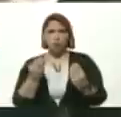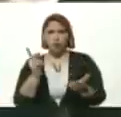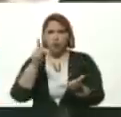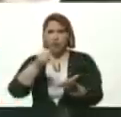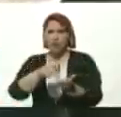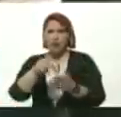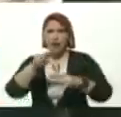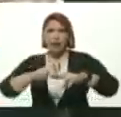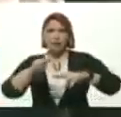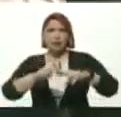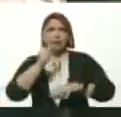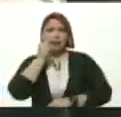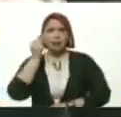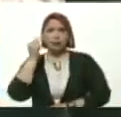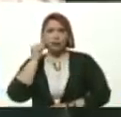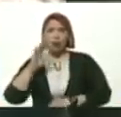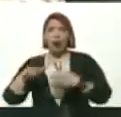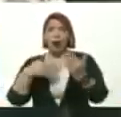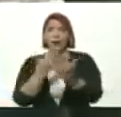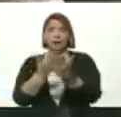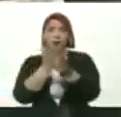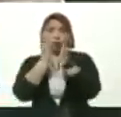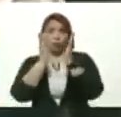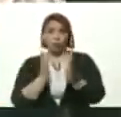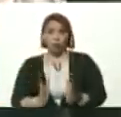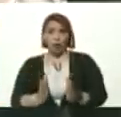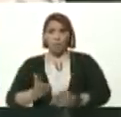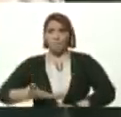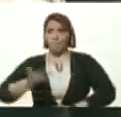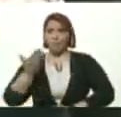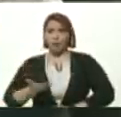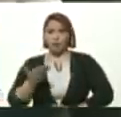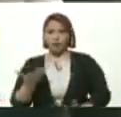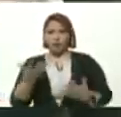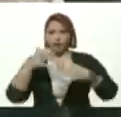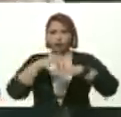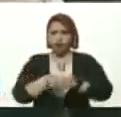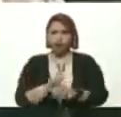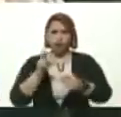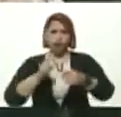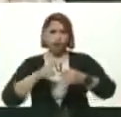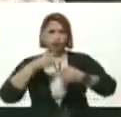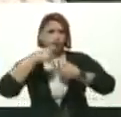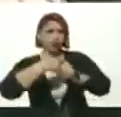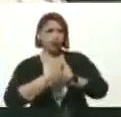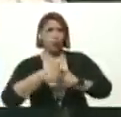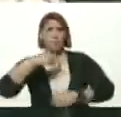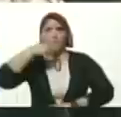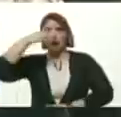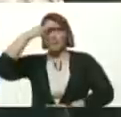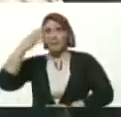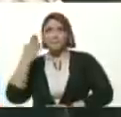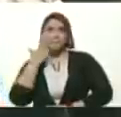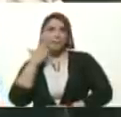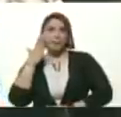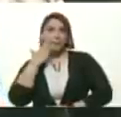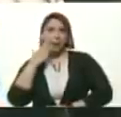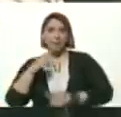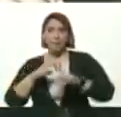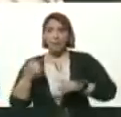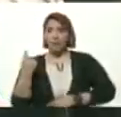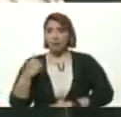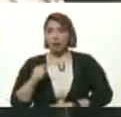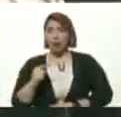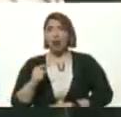niño A la escuela Por eso La importancia De haber involucrado También A los padres Y representantes Para que tengan